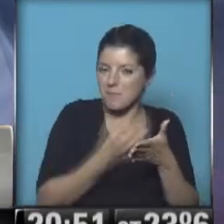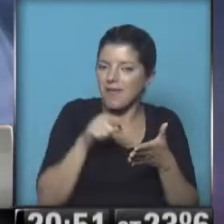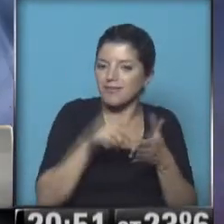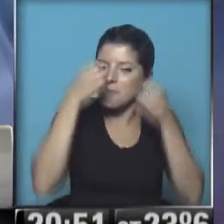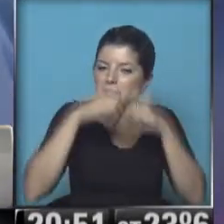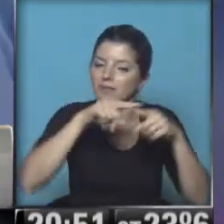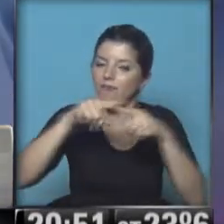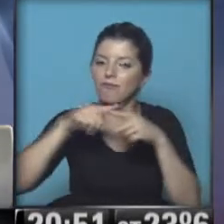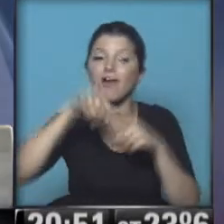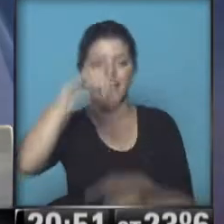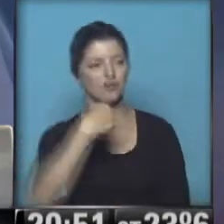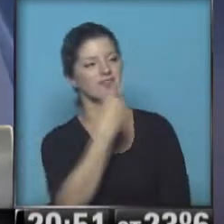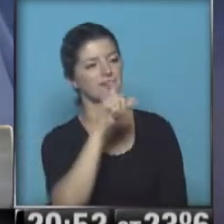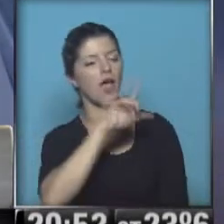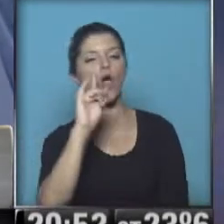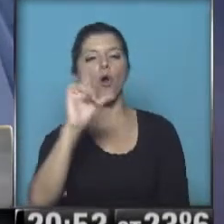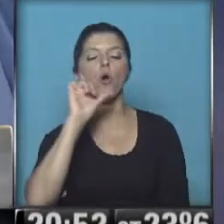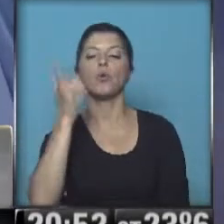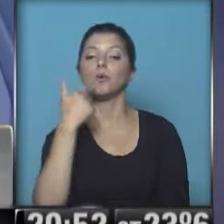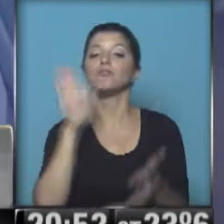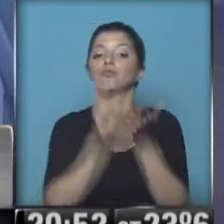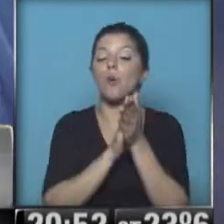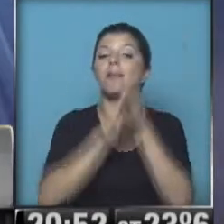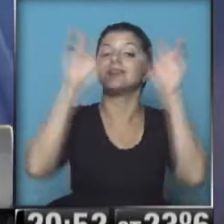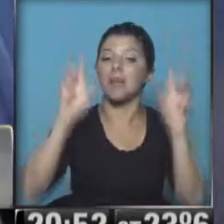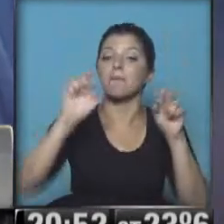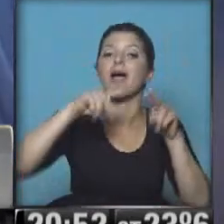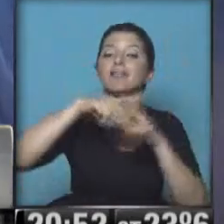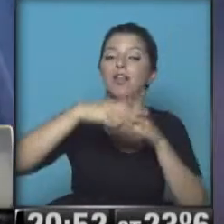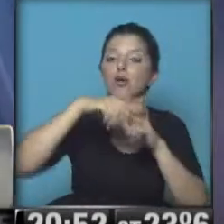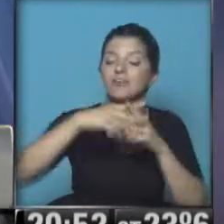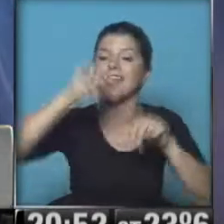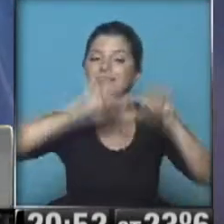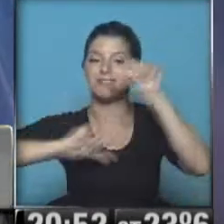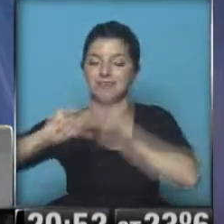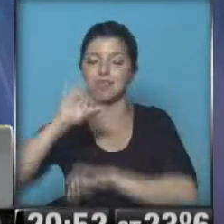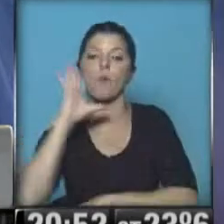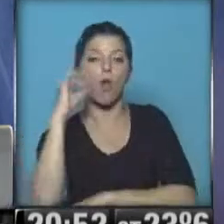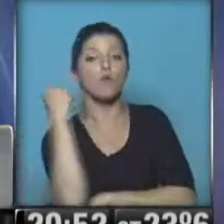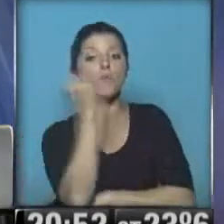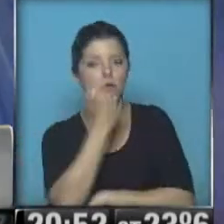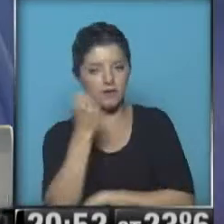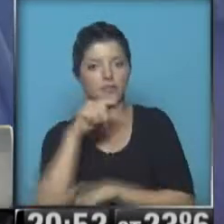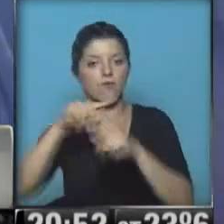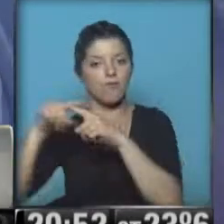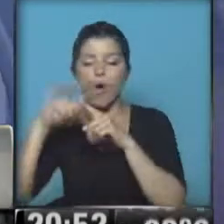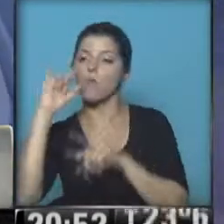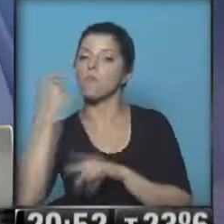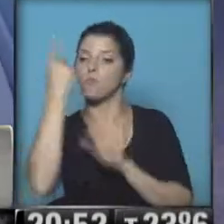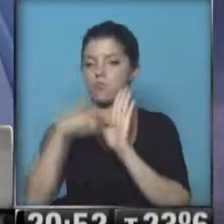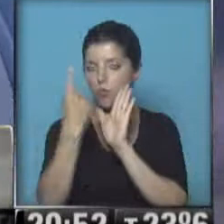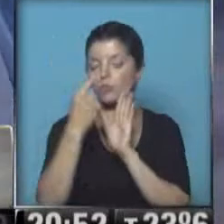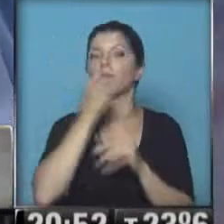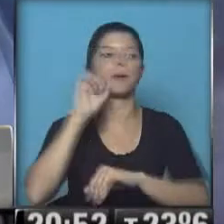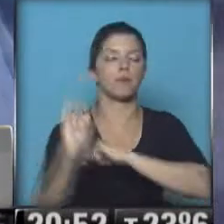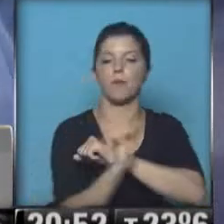debatir esto que planteaba Luis Brusten, el tema de la ciencia y tecnología como un tema central de debate a nivel de Mercosur, a nivel de